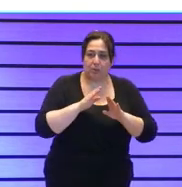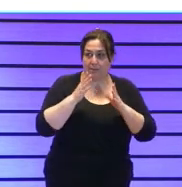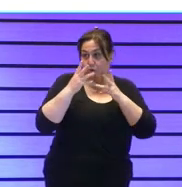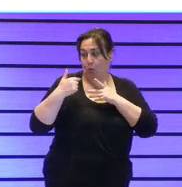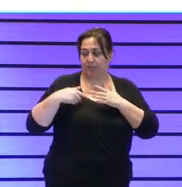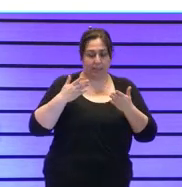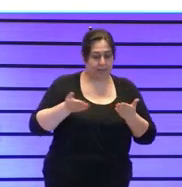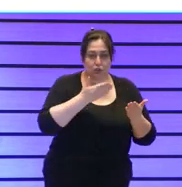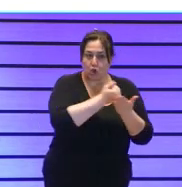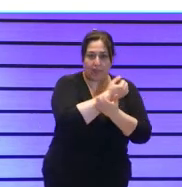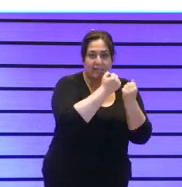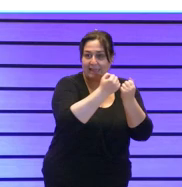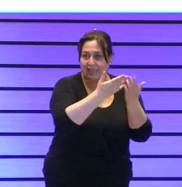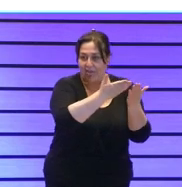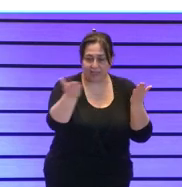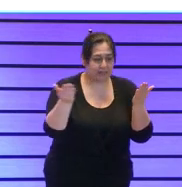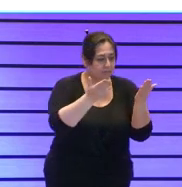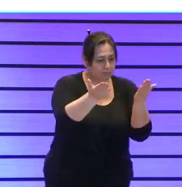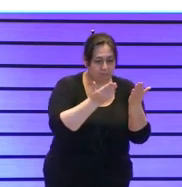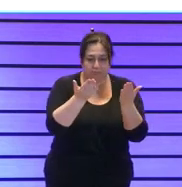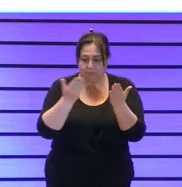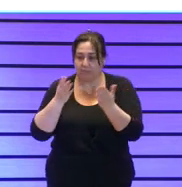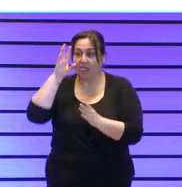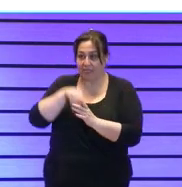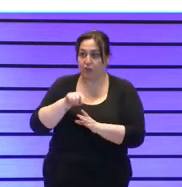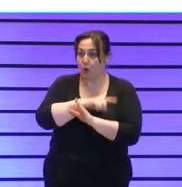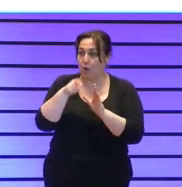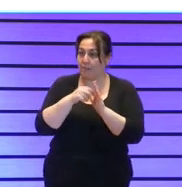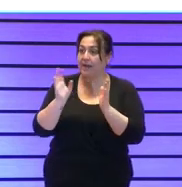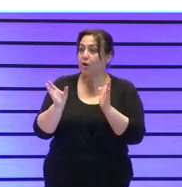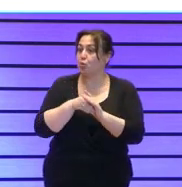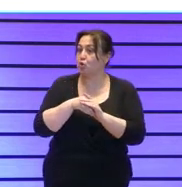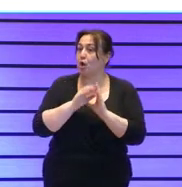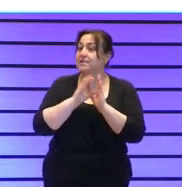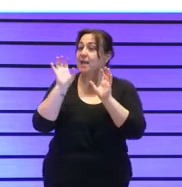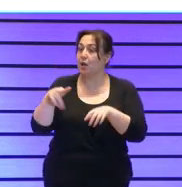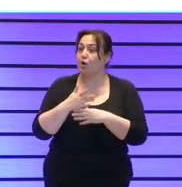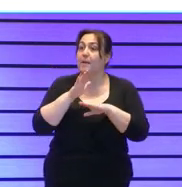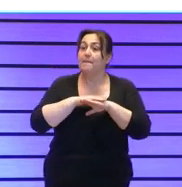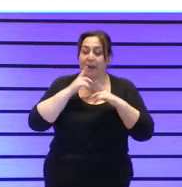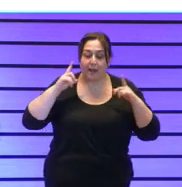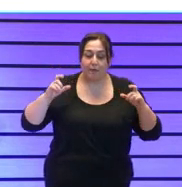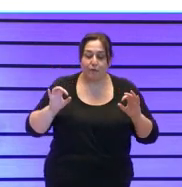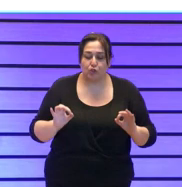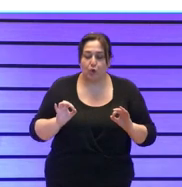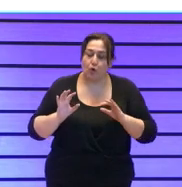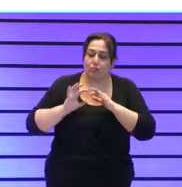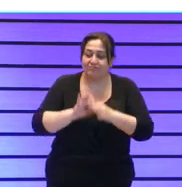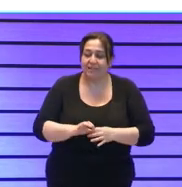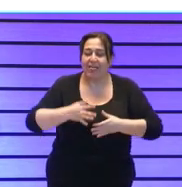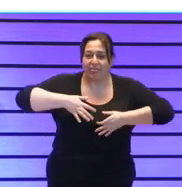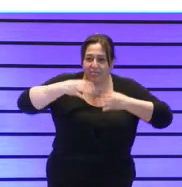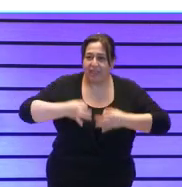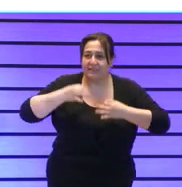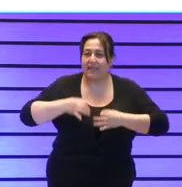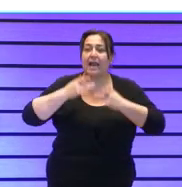o de una muestra muy significativa de las entidades que conforman Plena Inclusión Castilla y León para tener una foto certera y rigurosa de qué